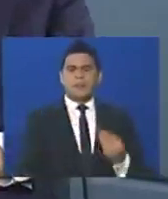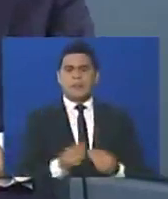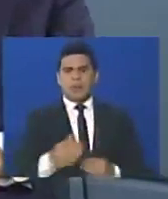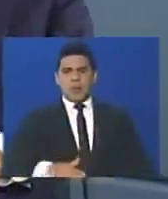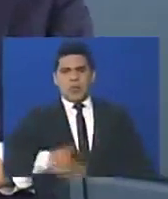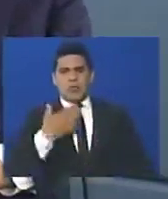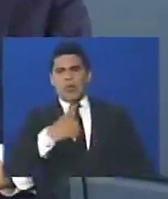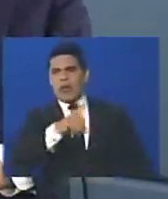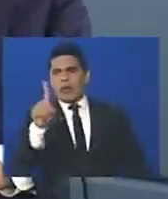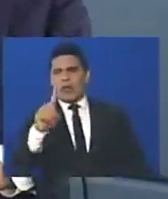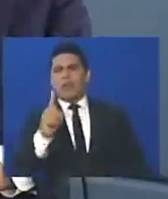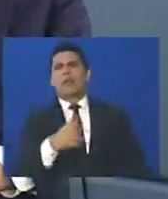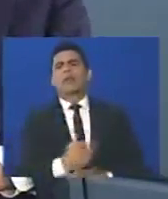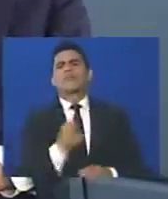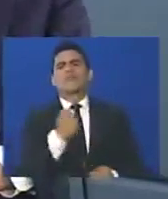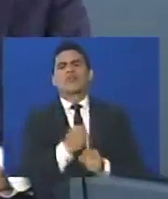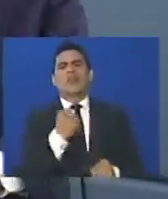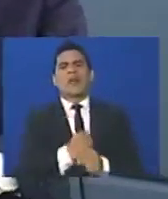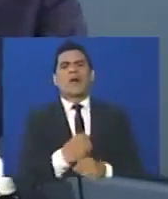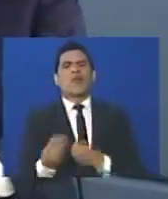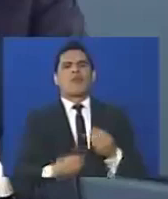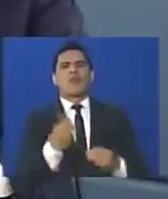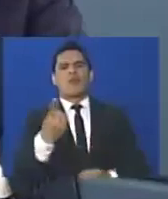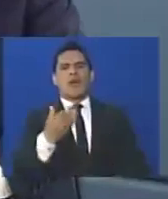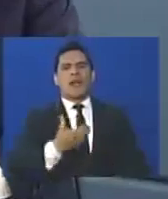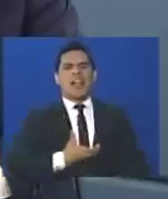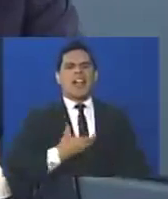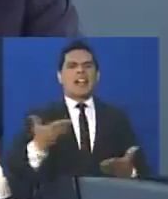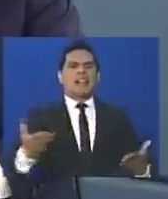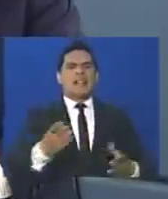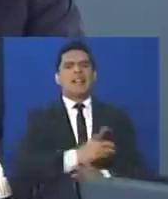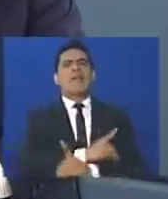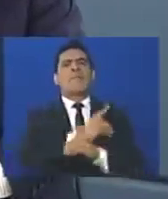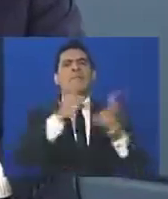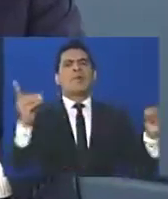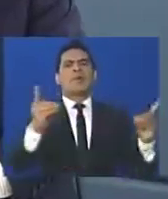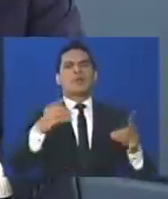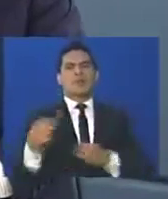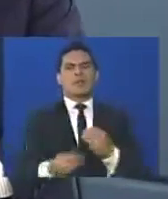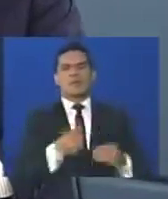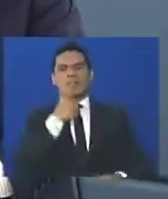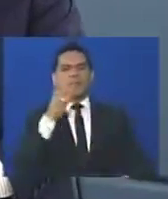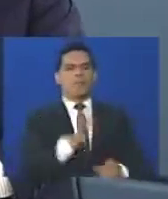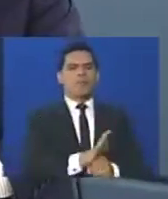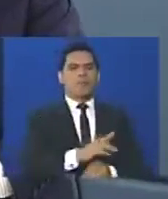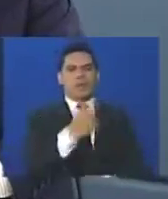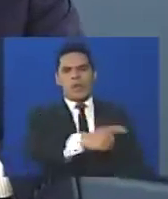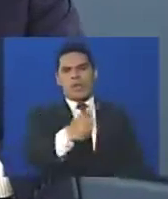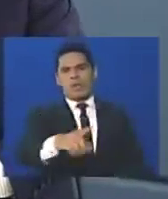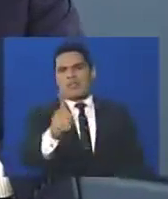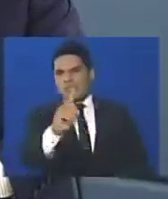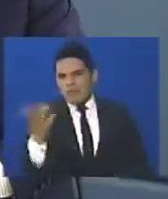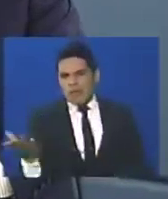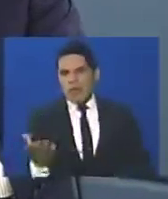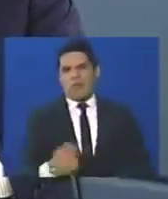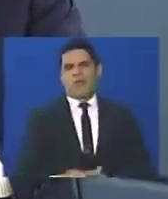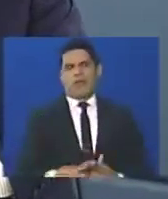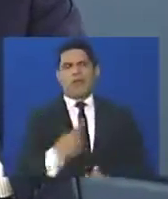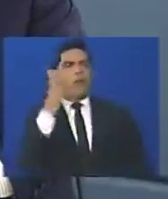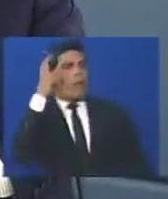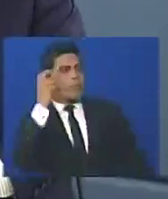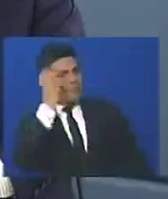aunque pudiera, esa no es su función, la función de un alcalde demócrata, no es callarle la boca a la gente, es escuchar a la gente,